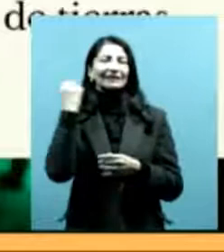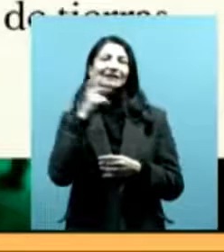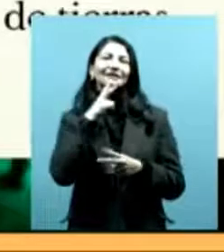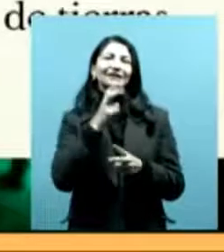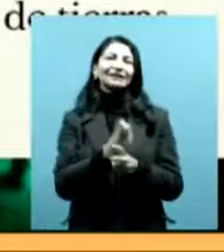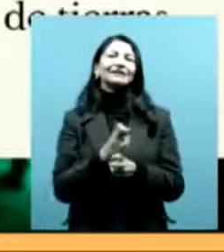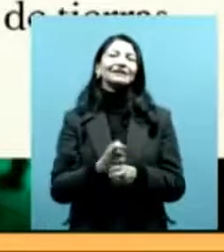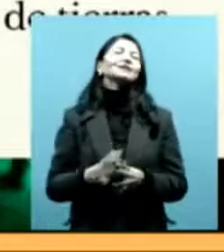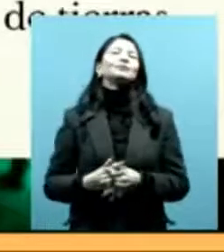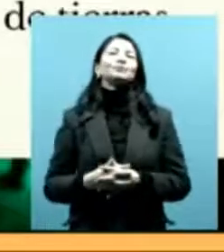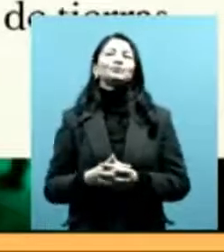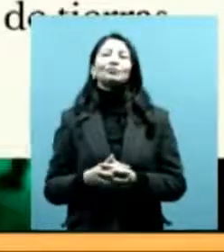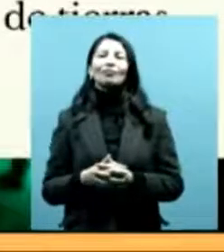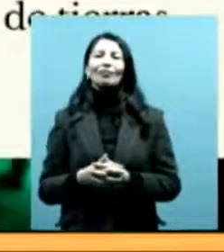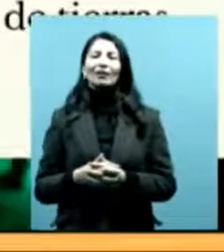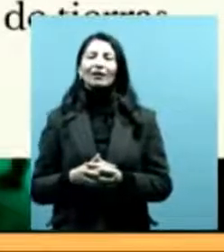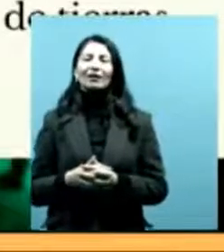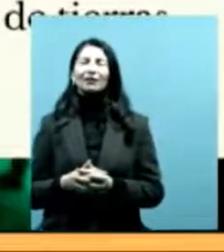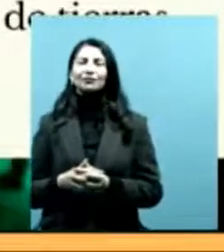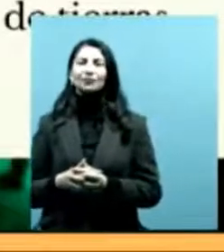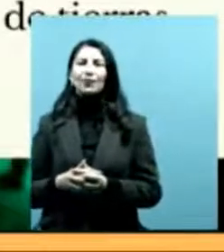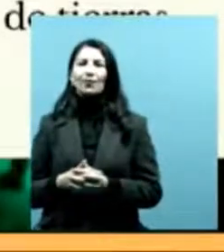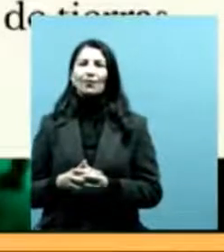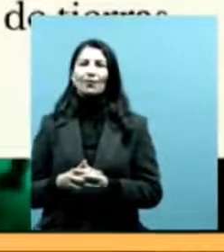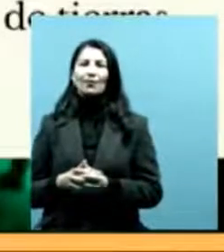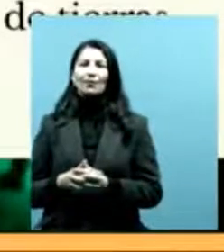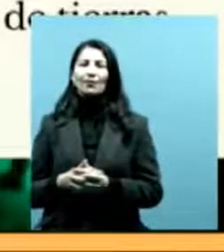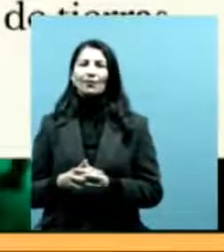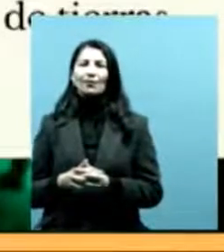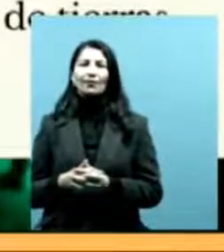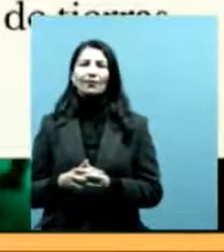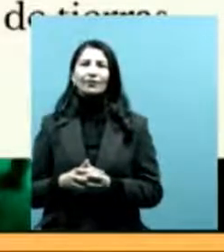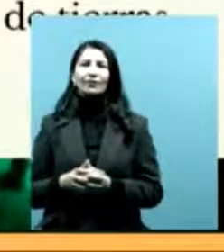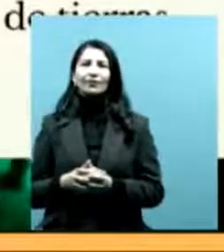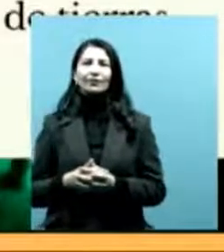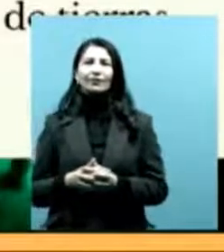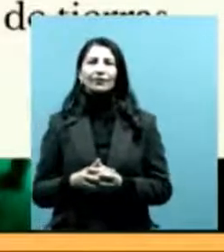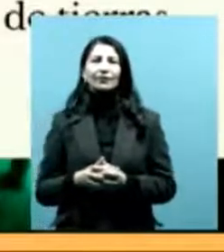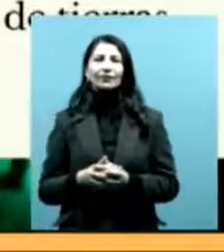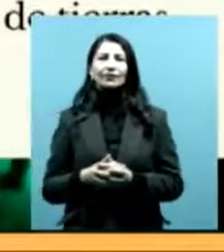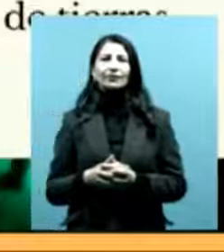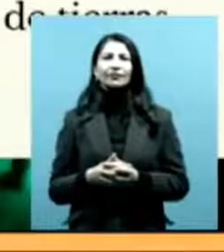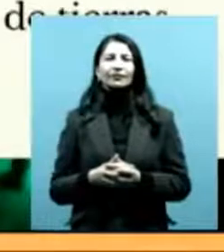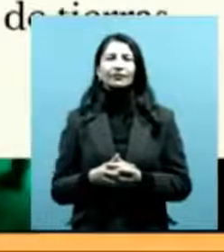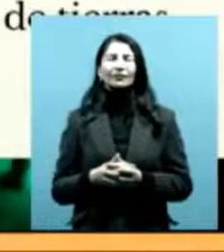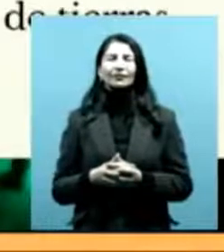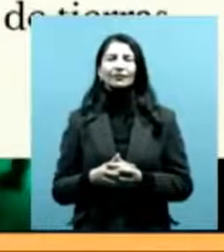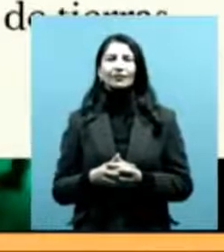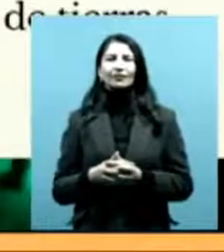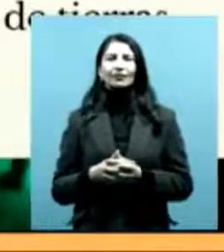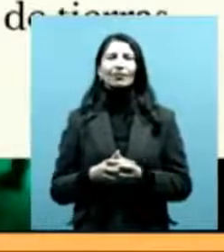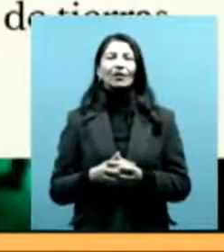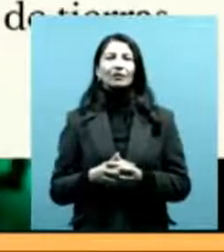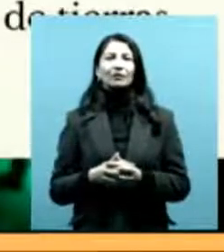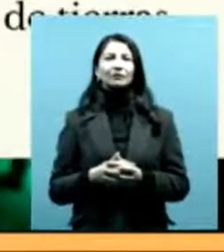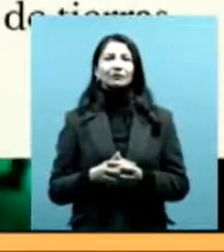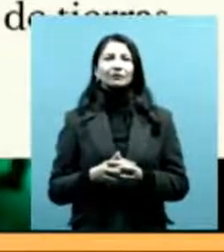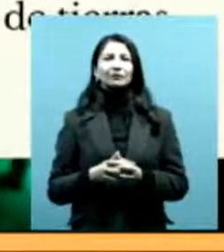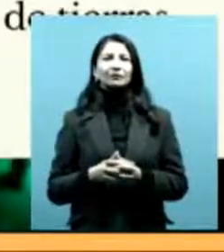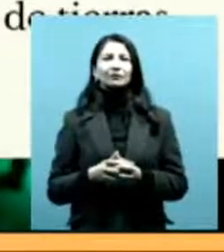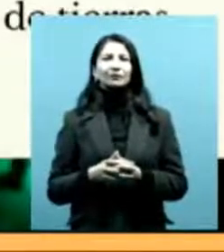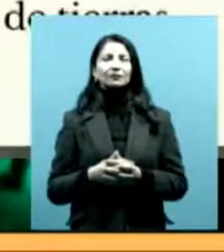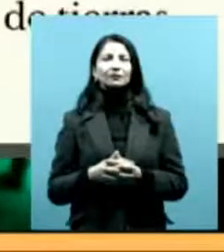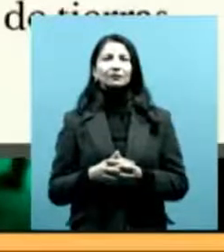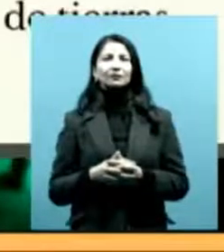eso lo vemos en casi todos los casos. El cierre de escuelas, otros mecanismos muchos y distintos. Me voy a